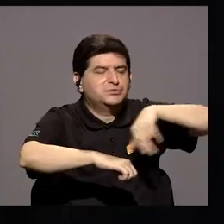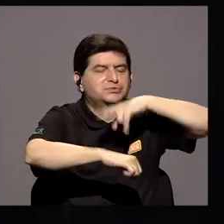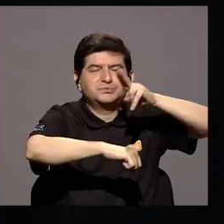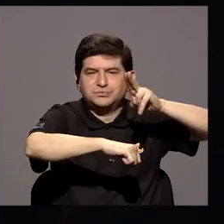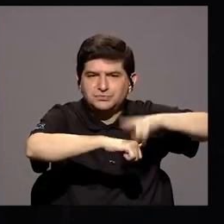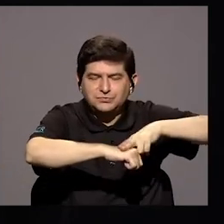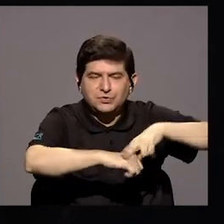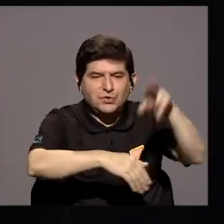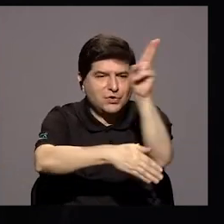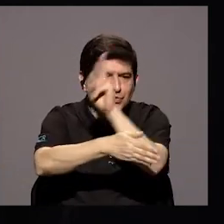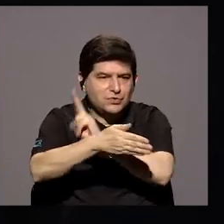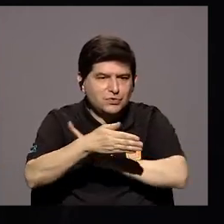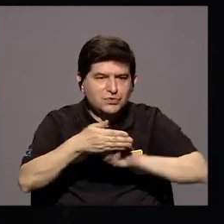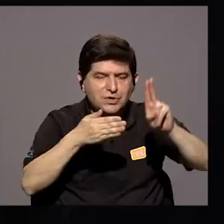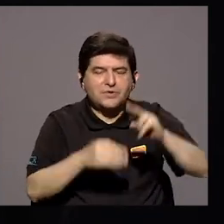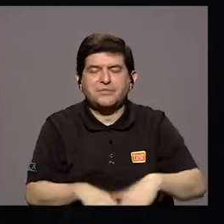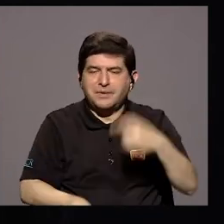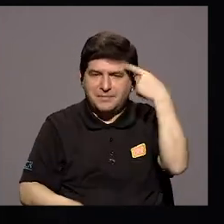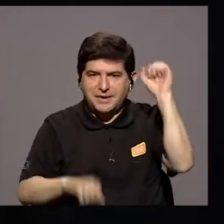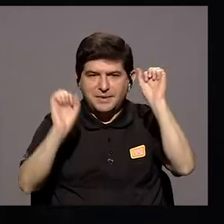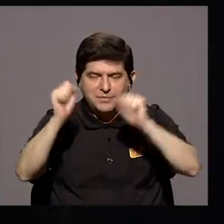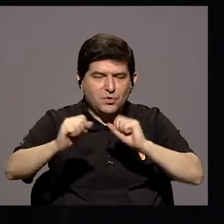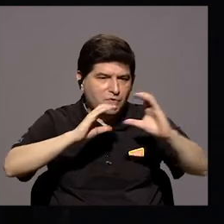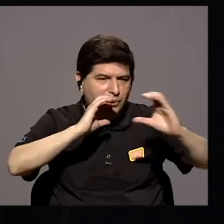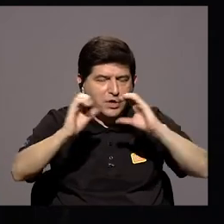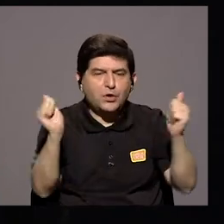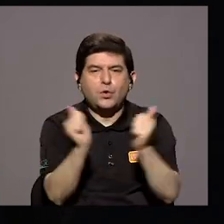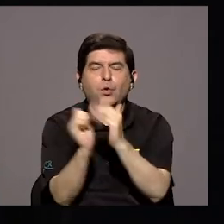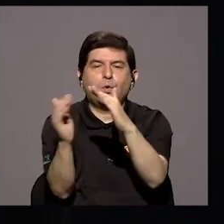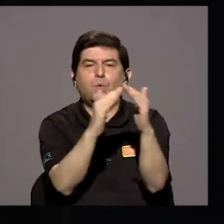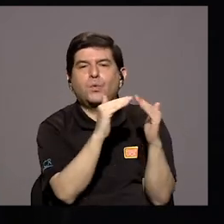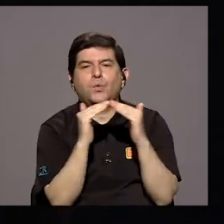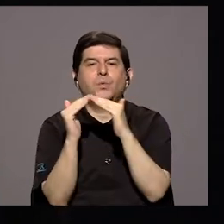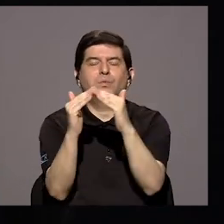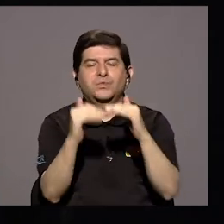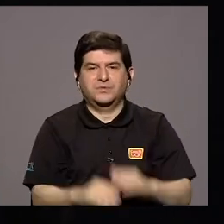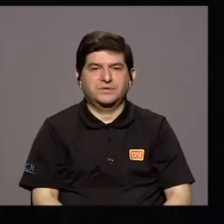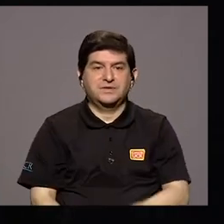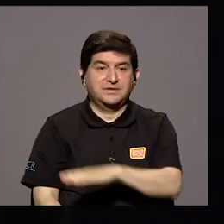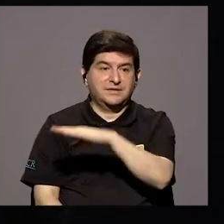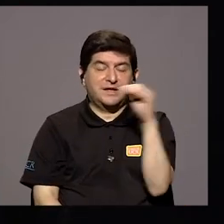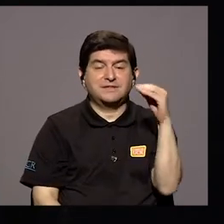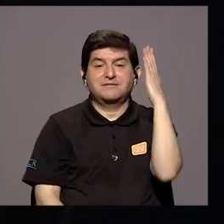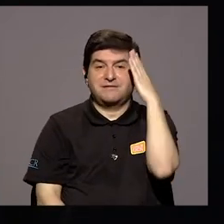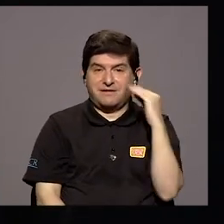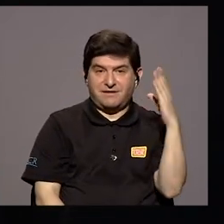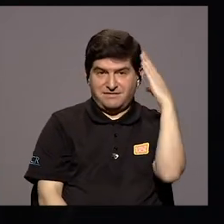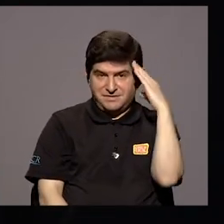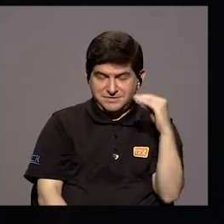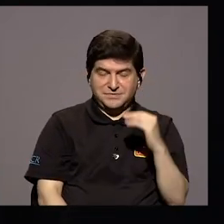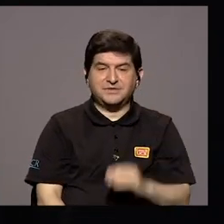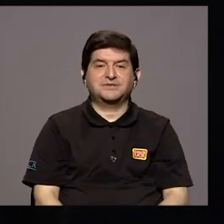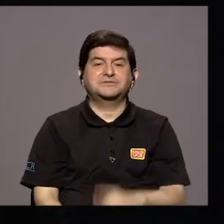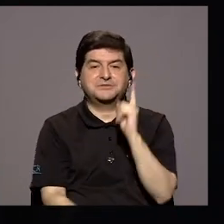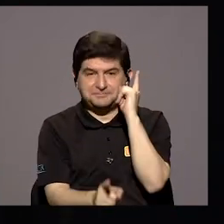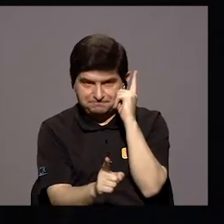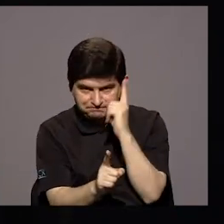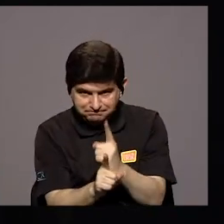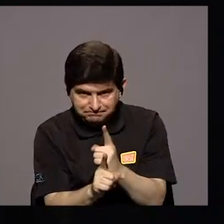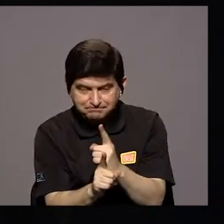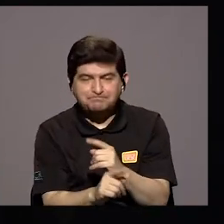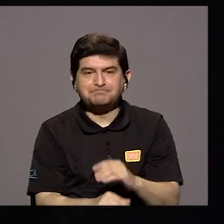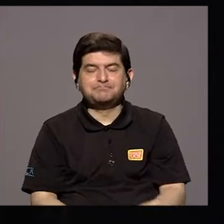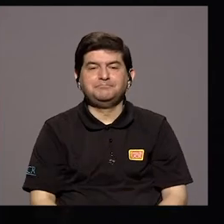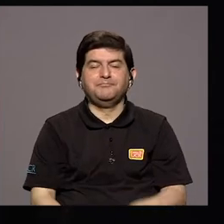Natural De La Universidad De Interlocución Con Las Comunidades Y Una Una Experiencia Que